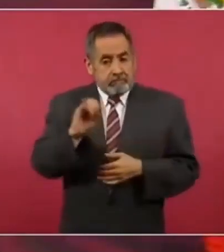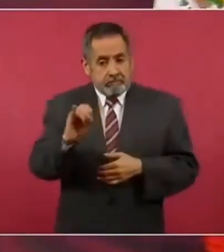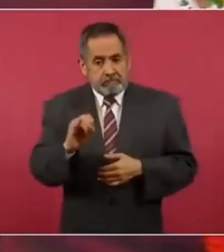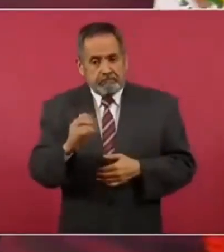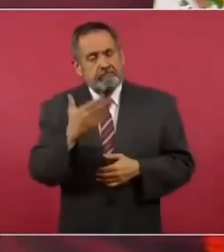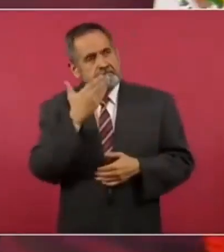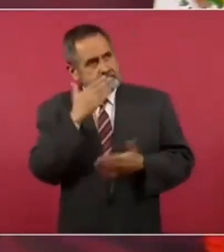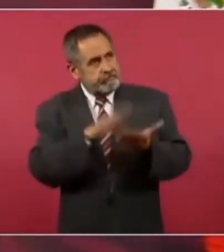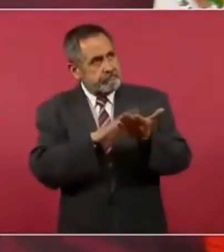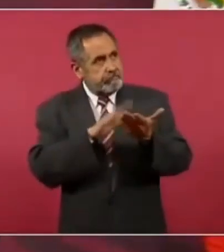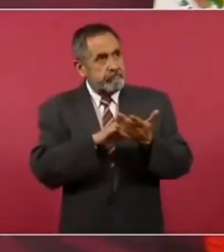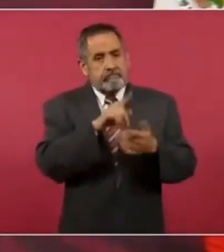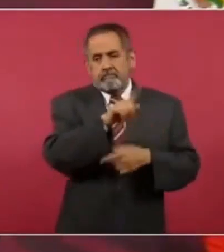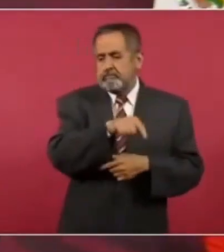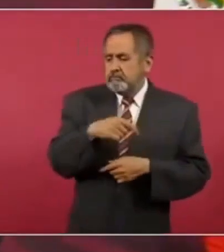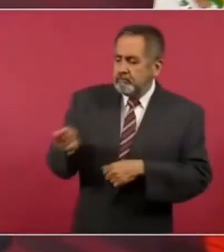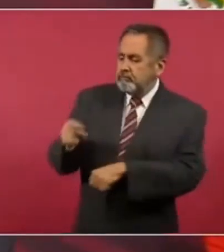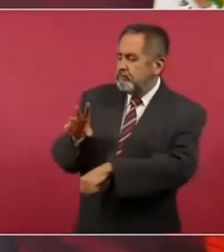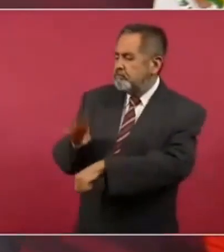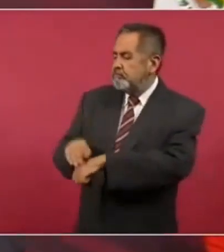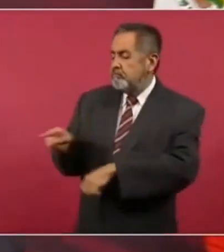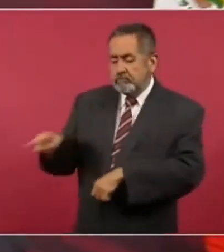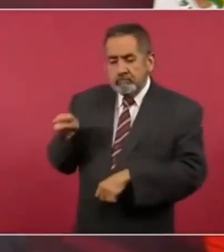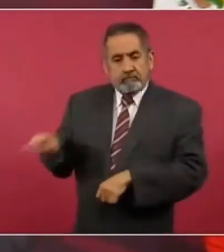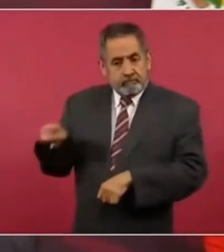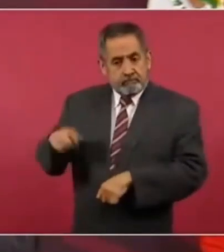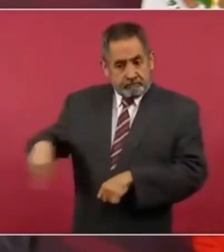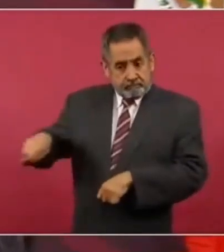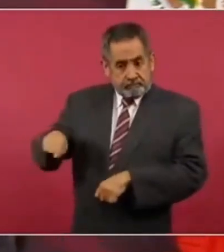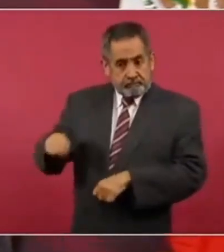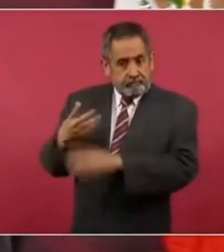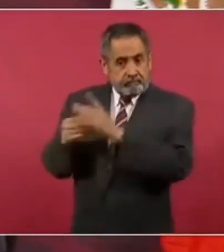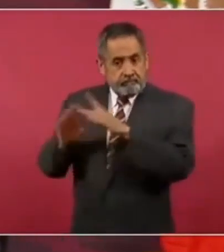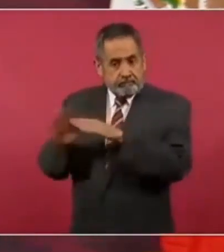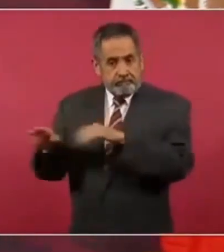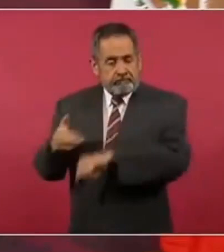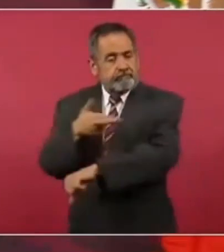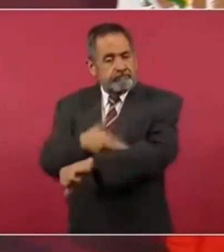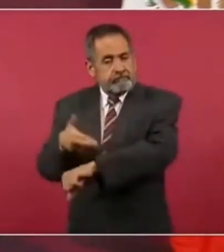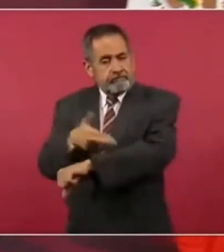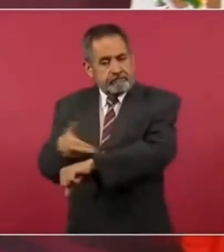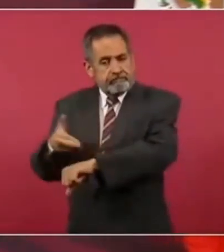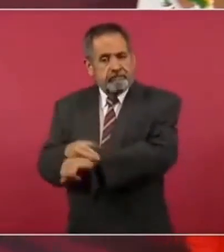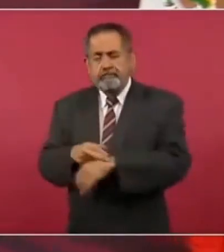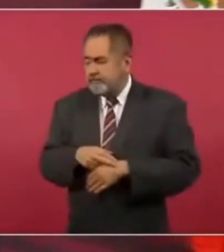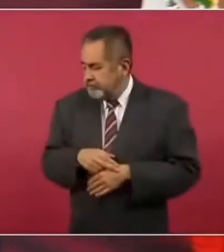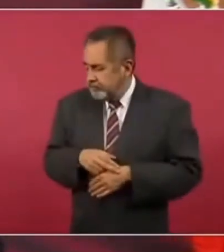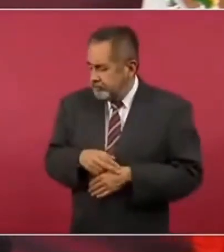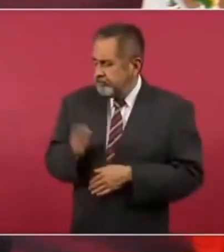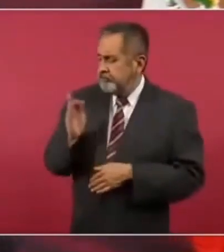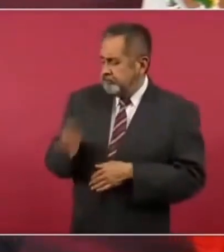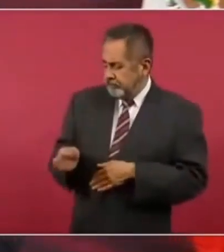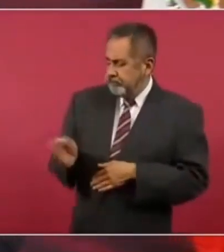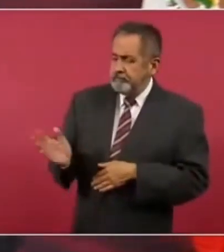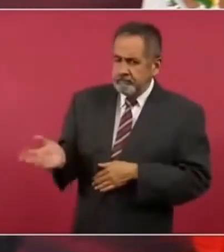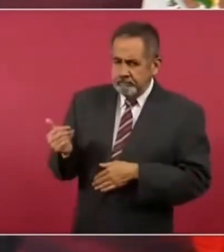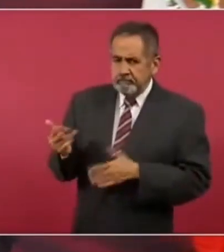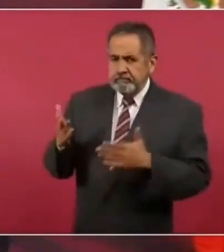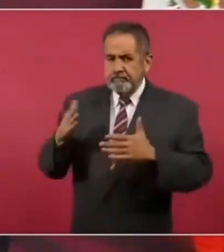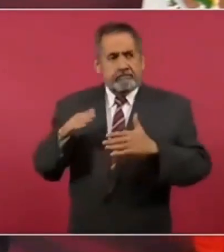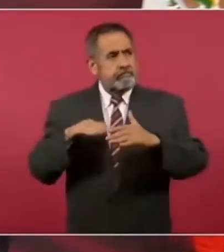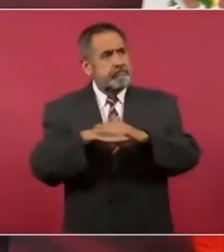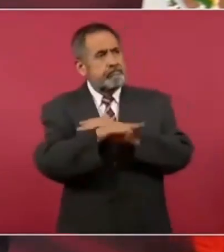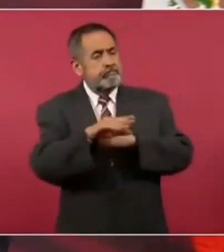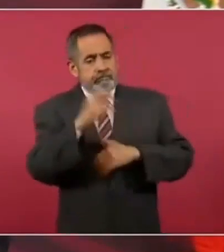ya pueden aceptar a quien quiere